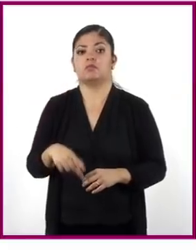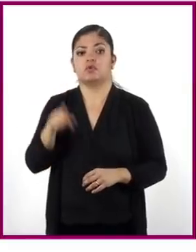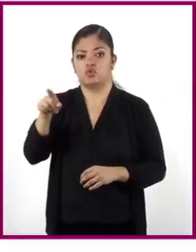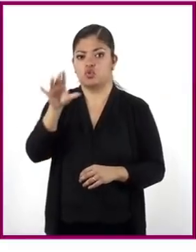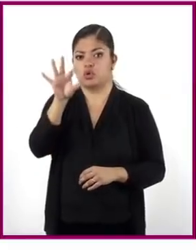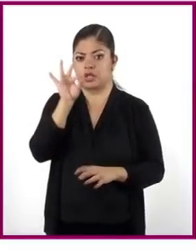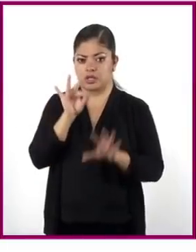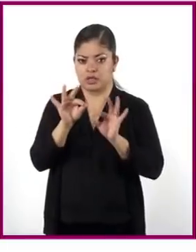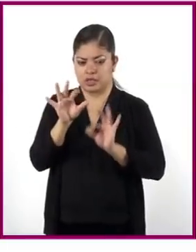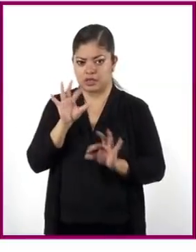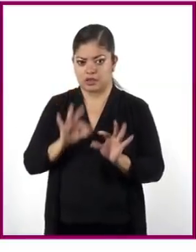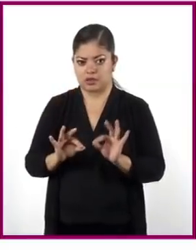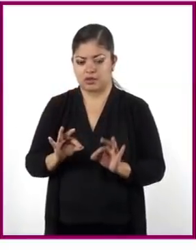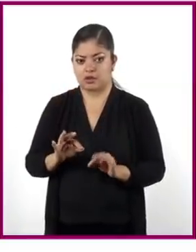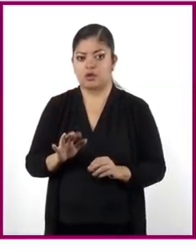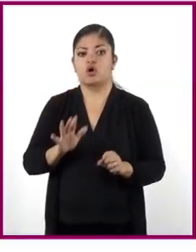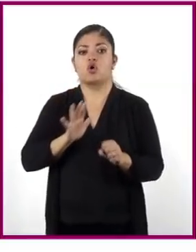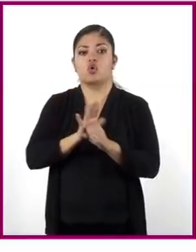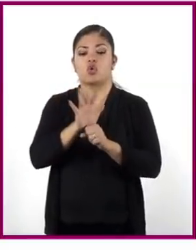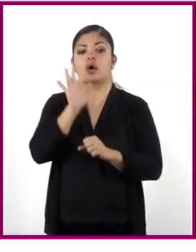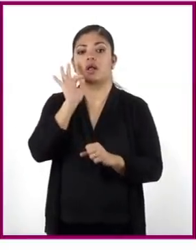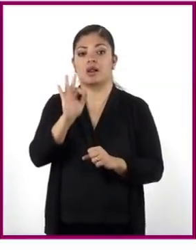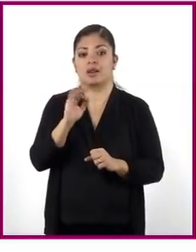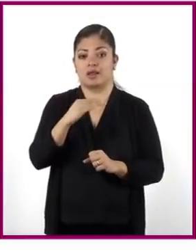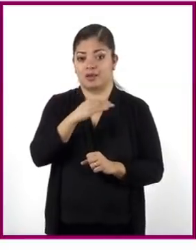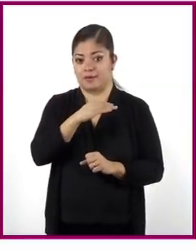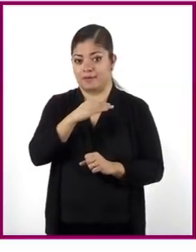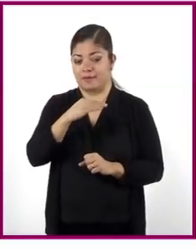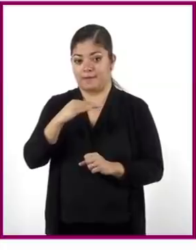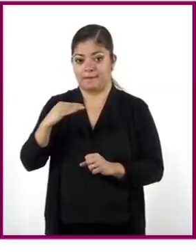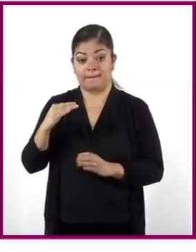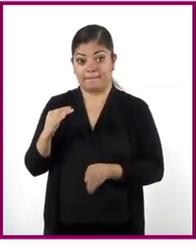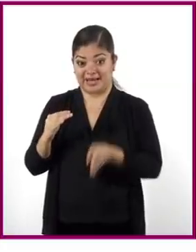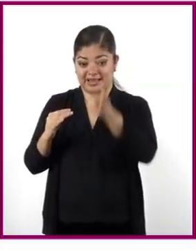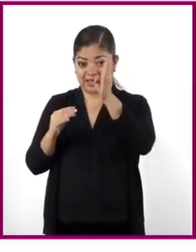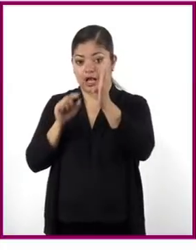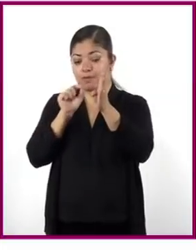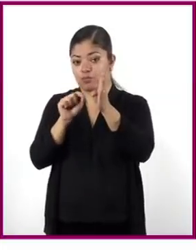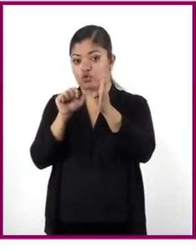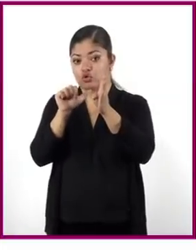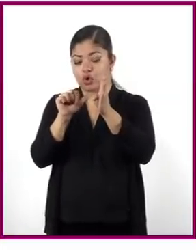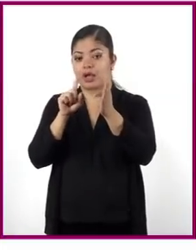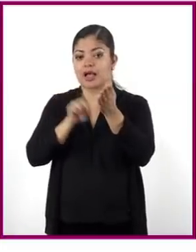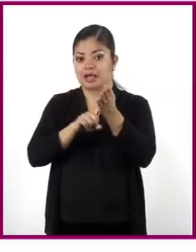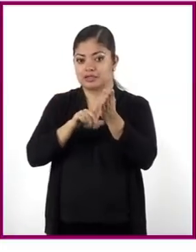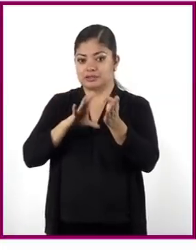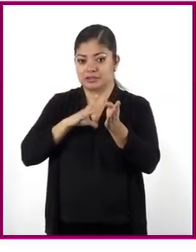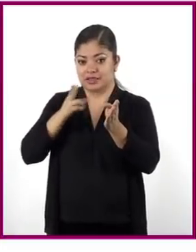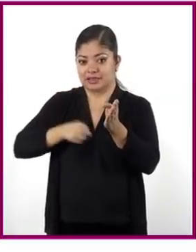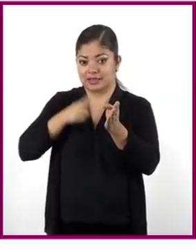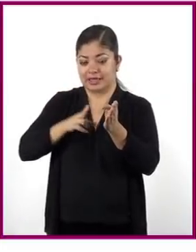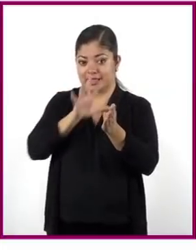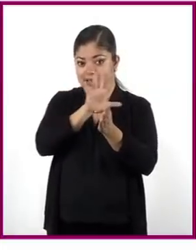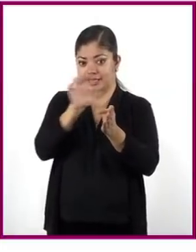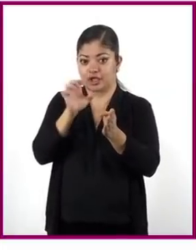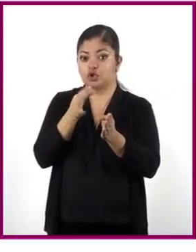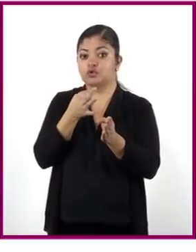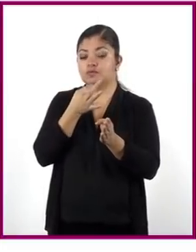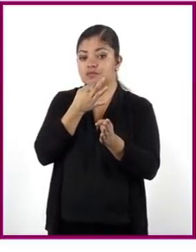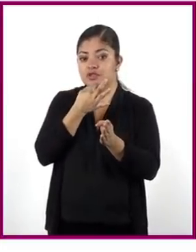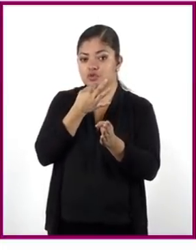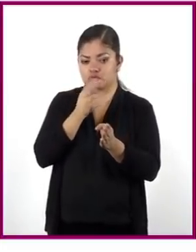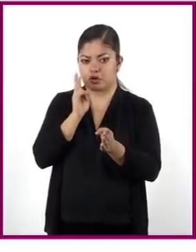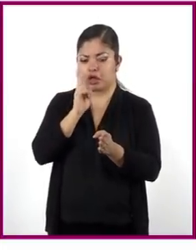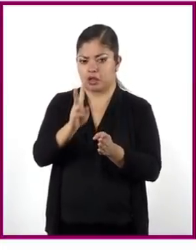opciones correctas. La coordenada vertical del punto A representa la distancia total que recorre el tren en 500 minutos.